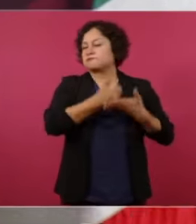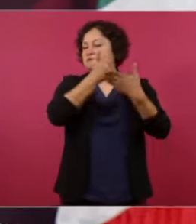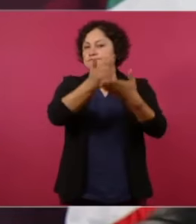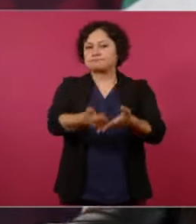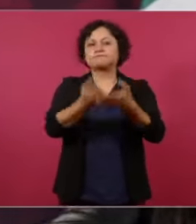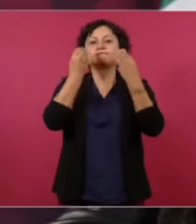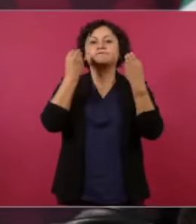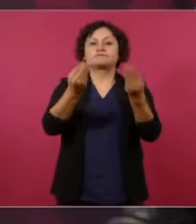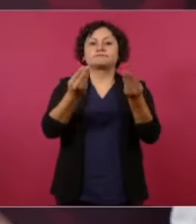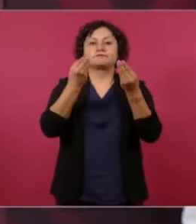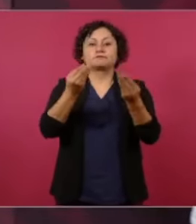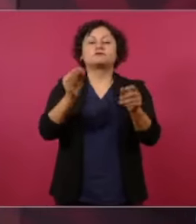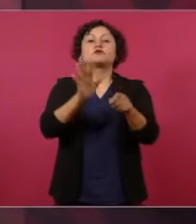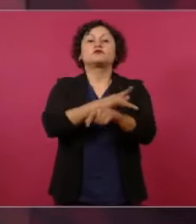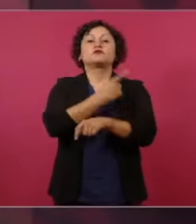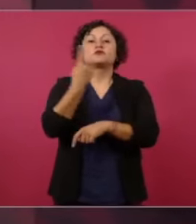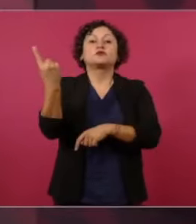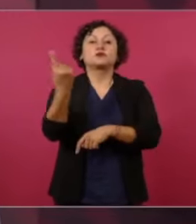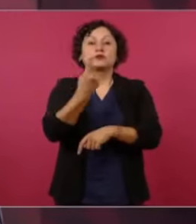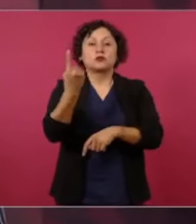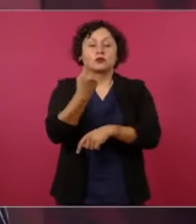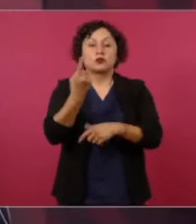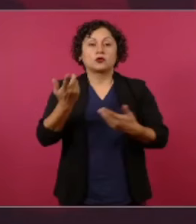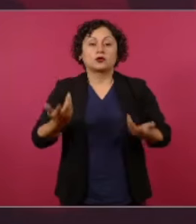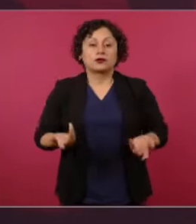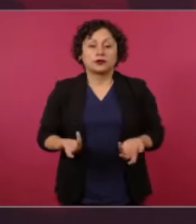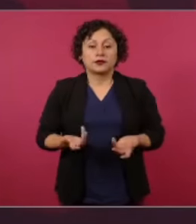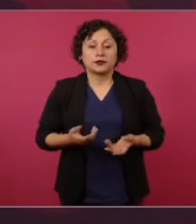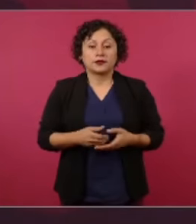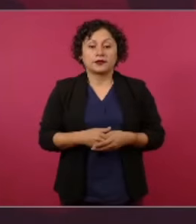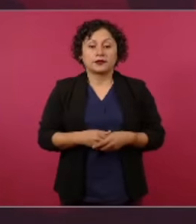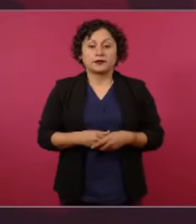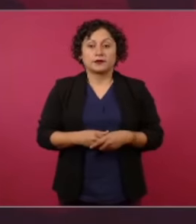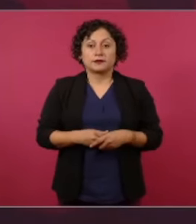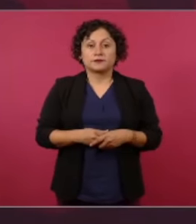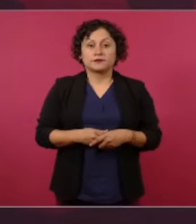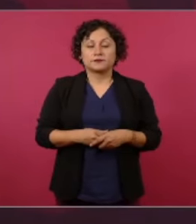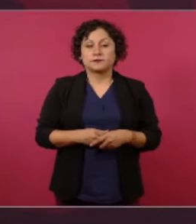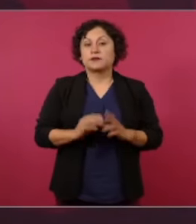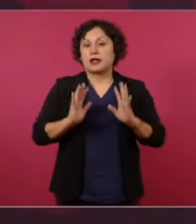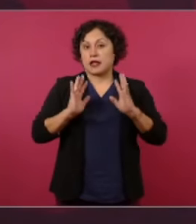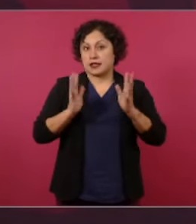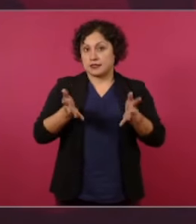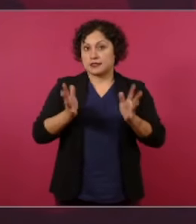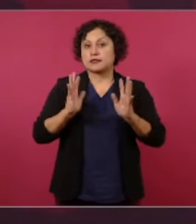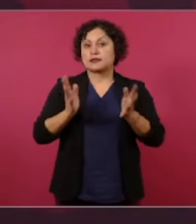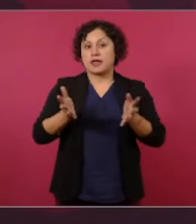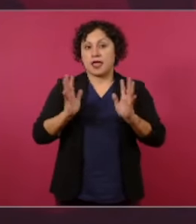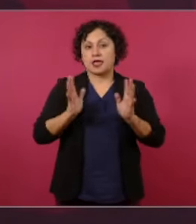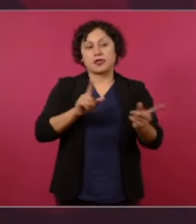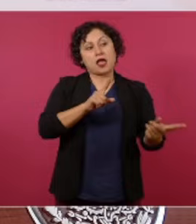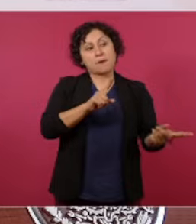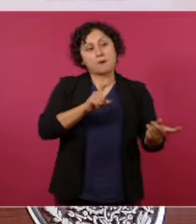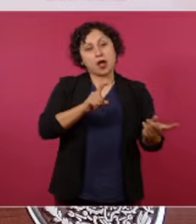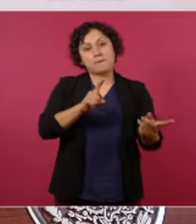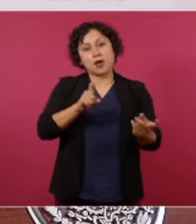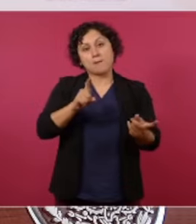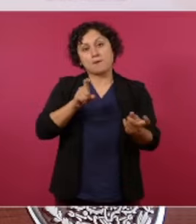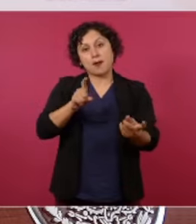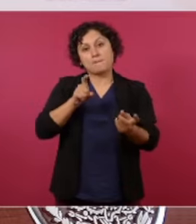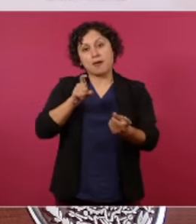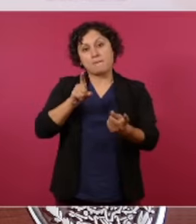se ha mejorado la recaudación, creció la